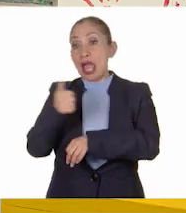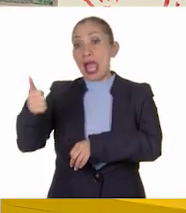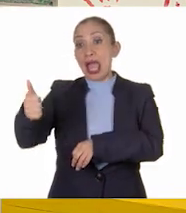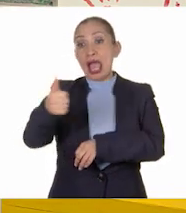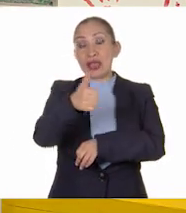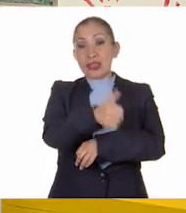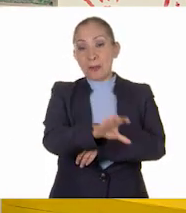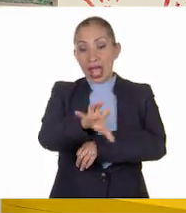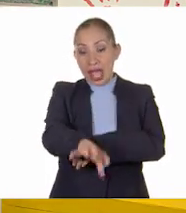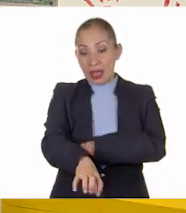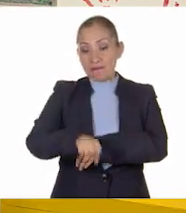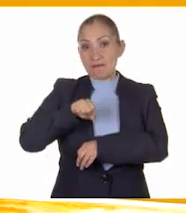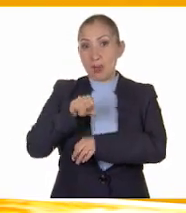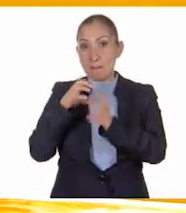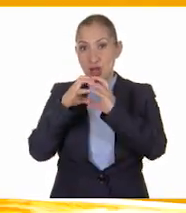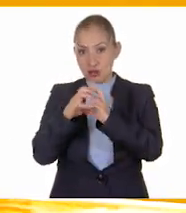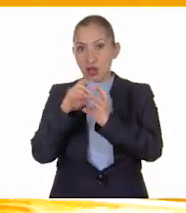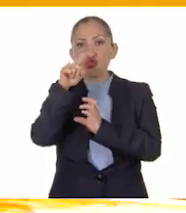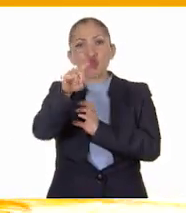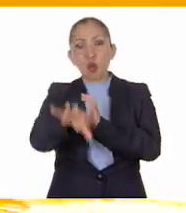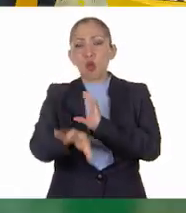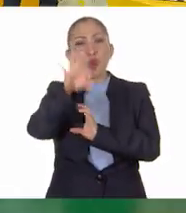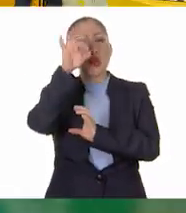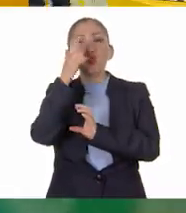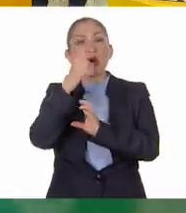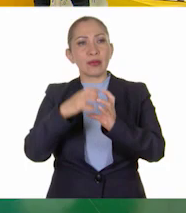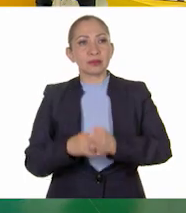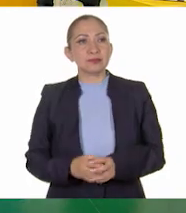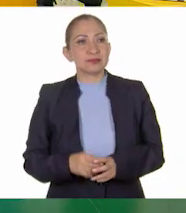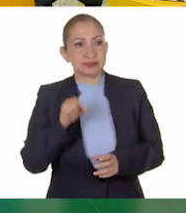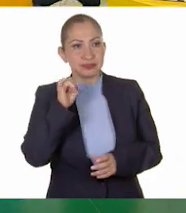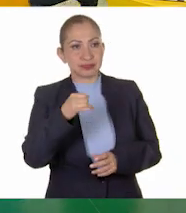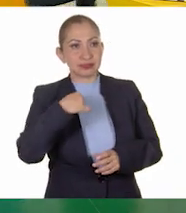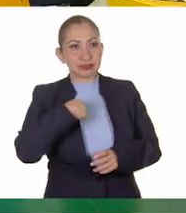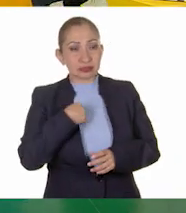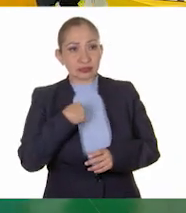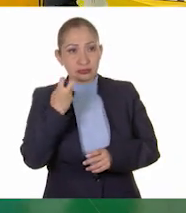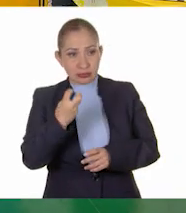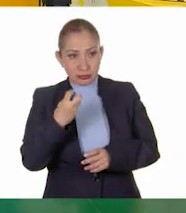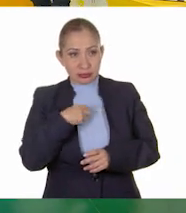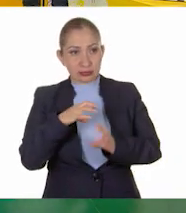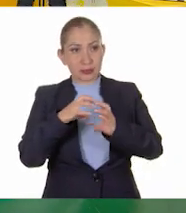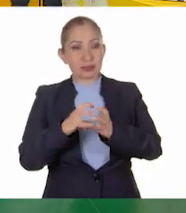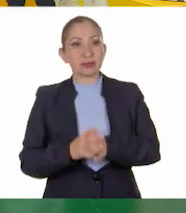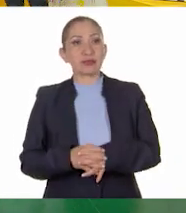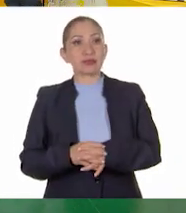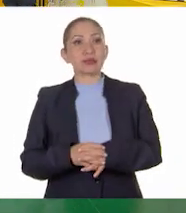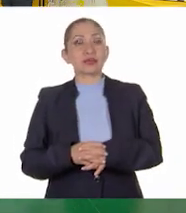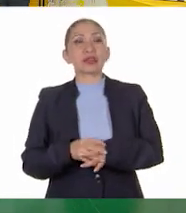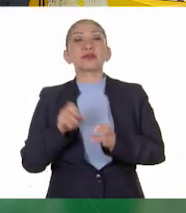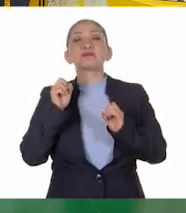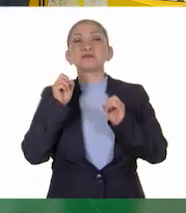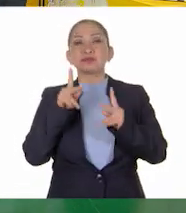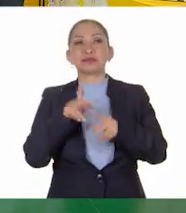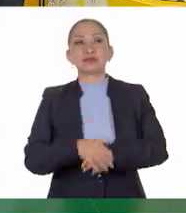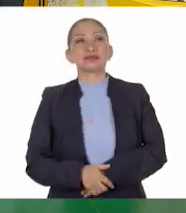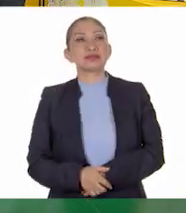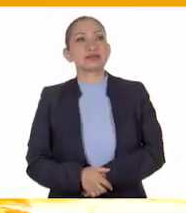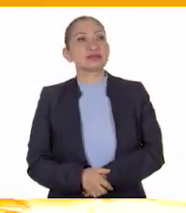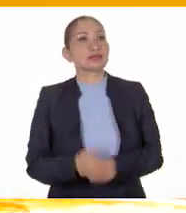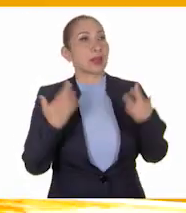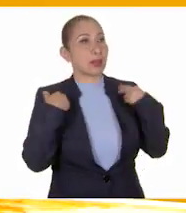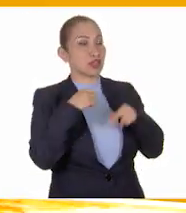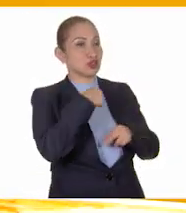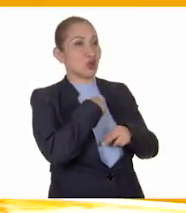quien vamos a agarrar una pelota. Cada quien agarre una pelota. ¡Sí! Yo esta que está aquí. Ok. ¡Ahí esto!